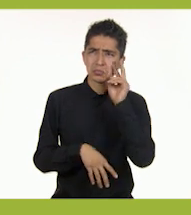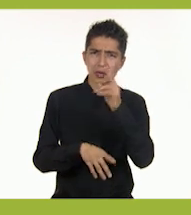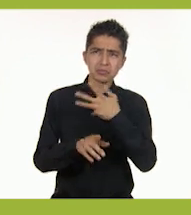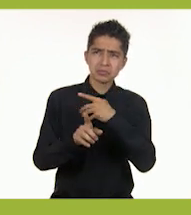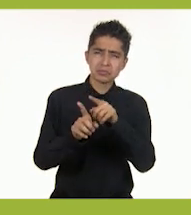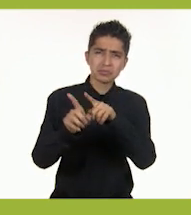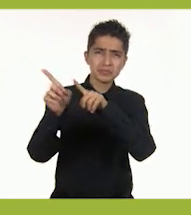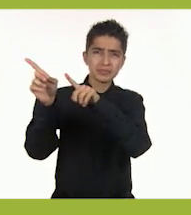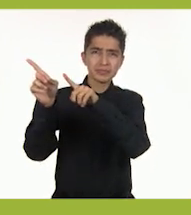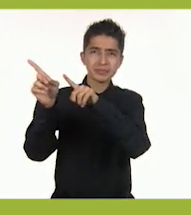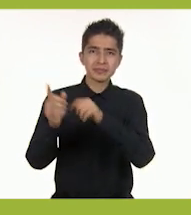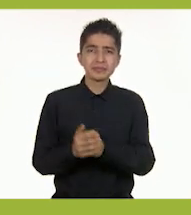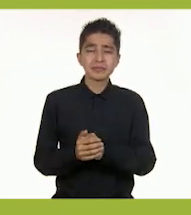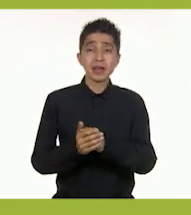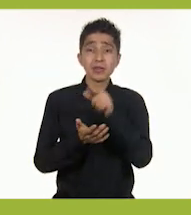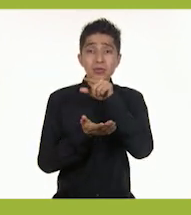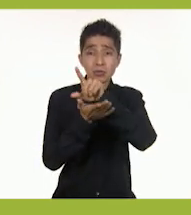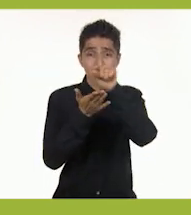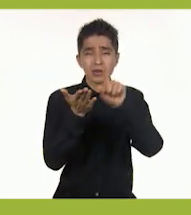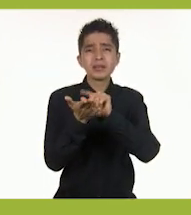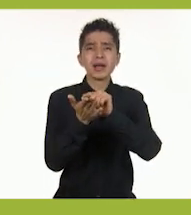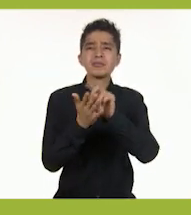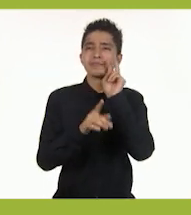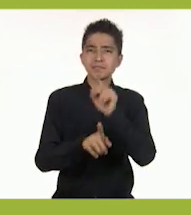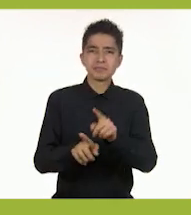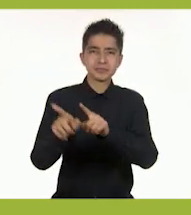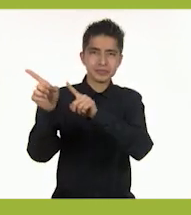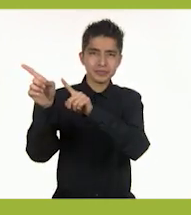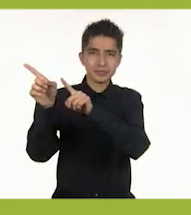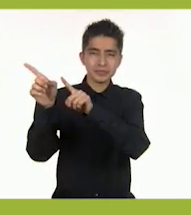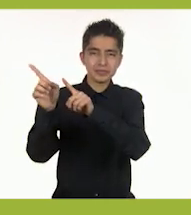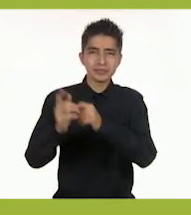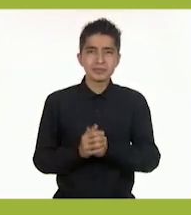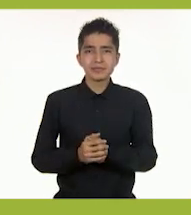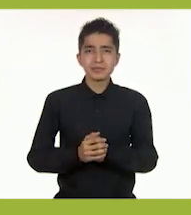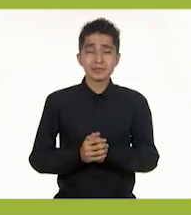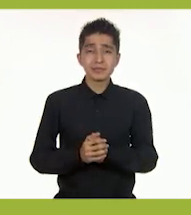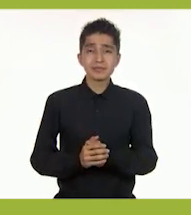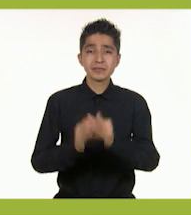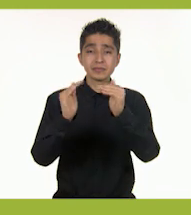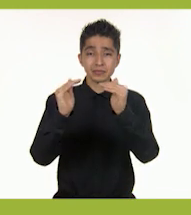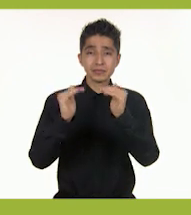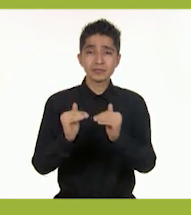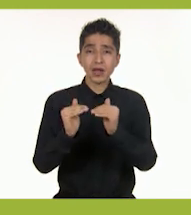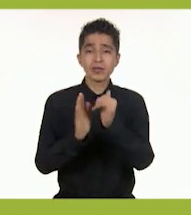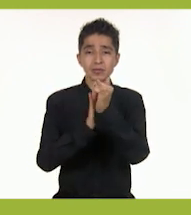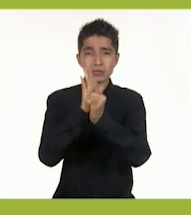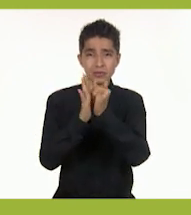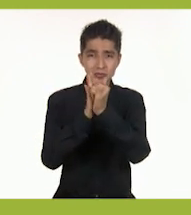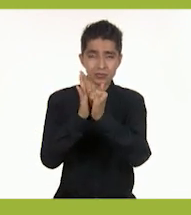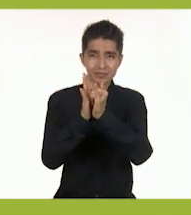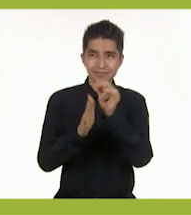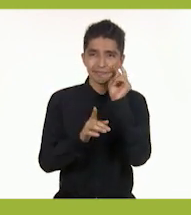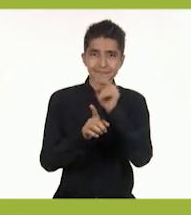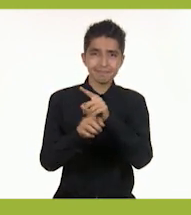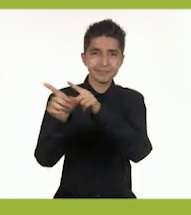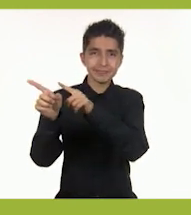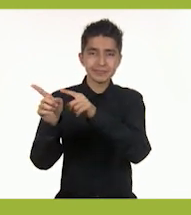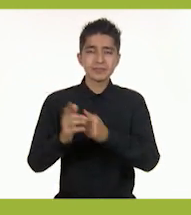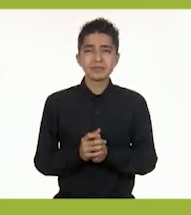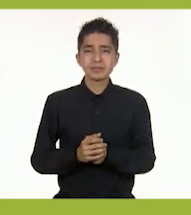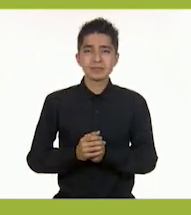.mx Twitter, arroba cep-mx YouTube, canal cep.